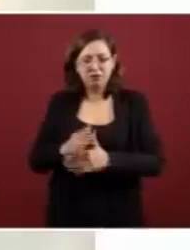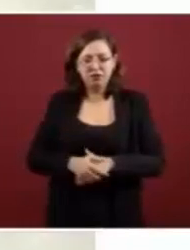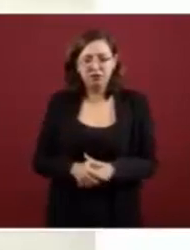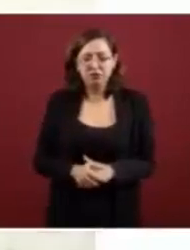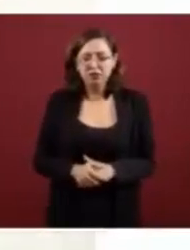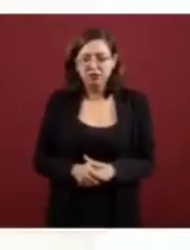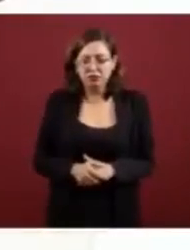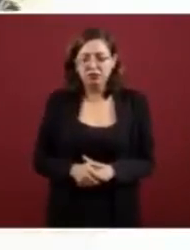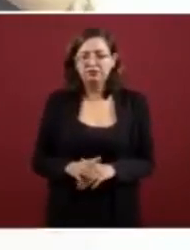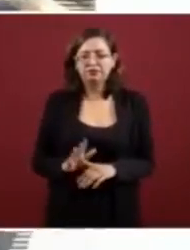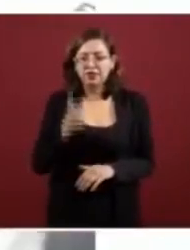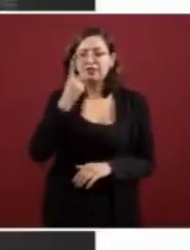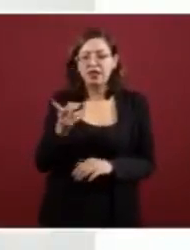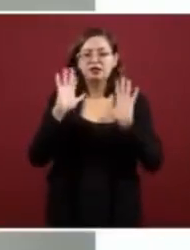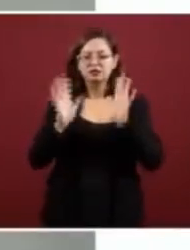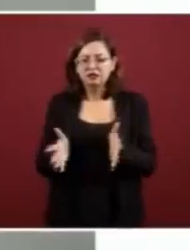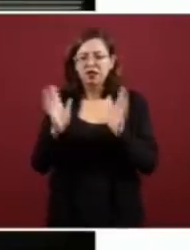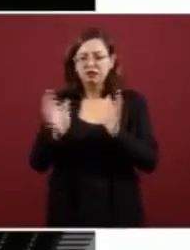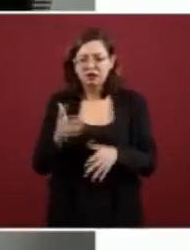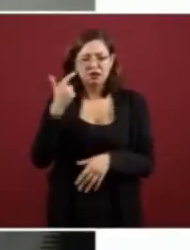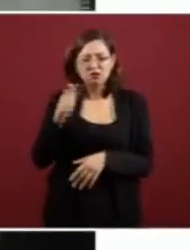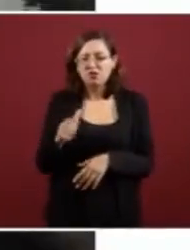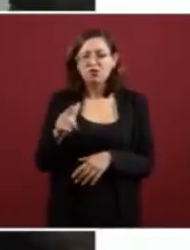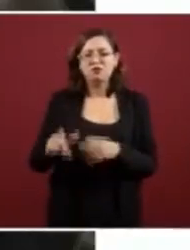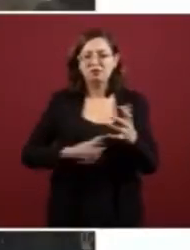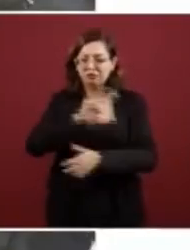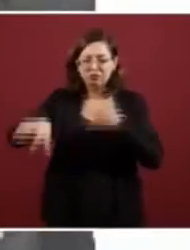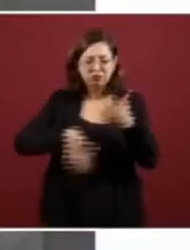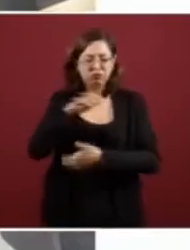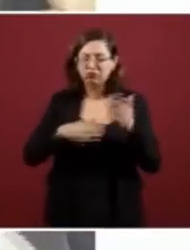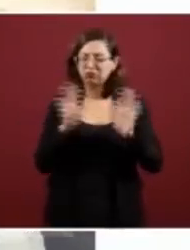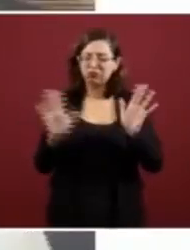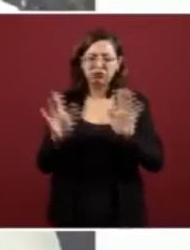ya, dígale, pues ya, ya no quiero que haya de madre.